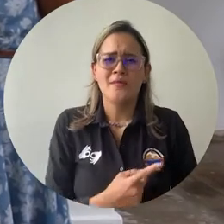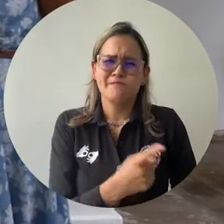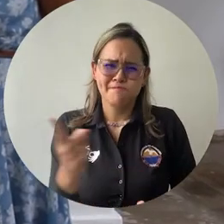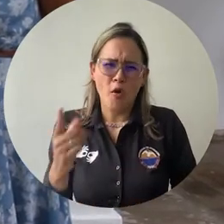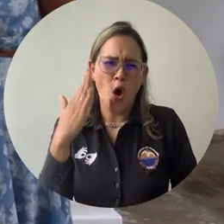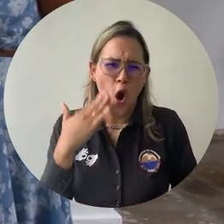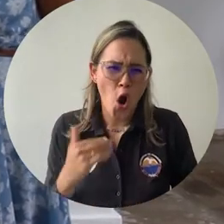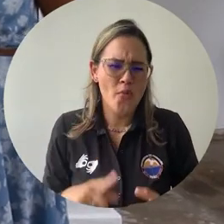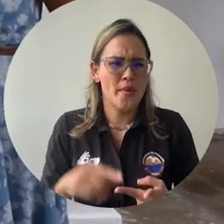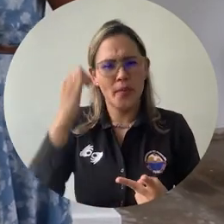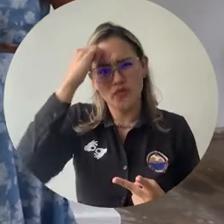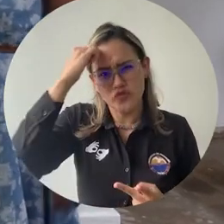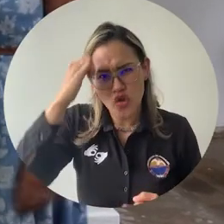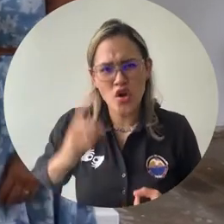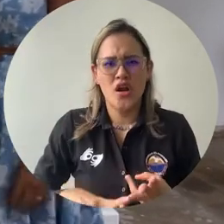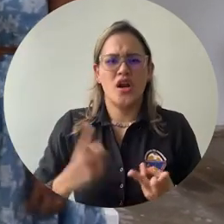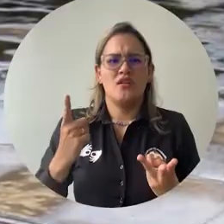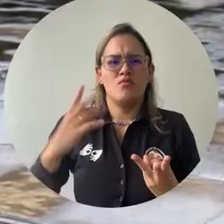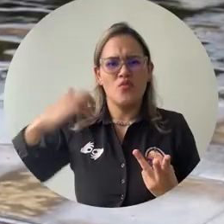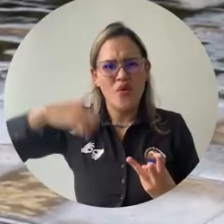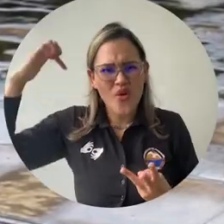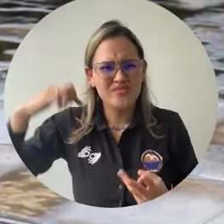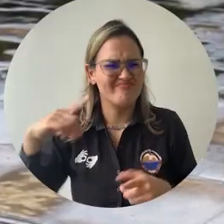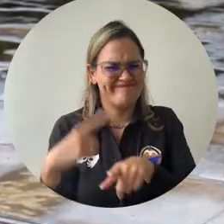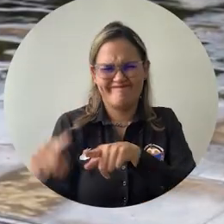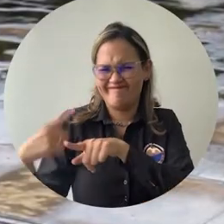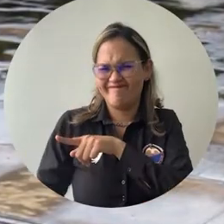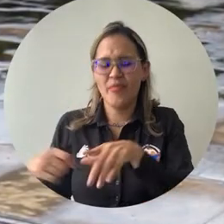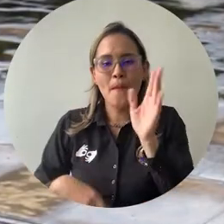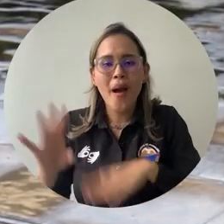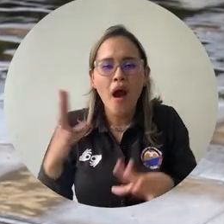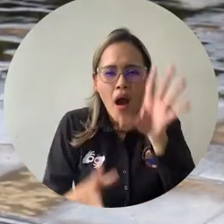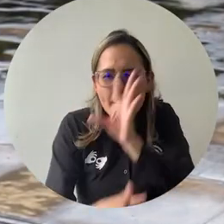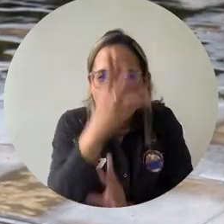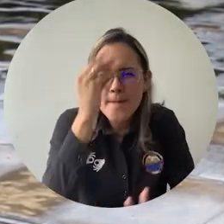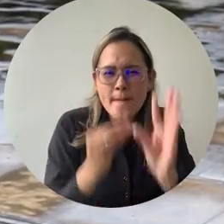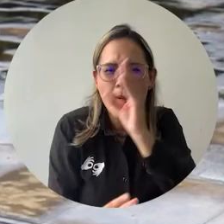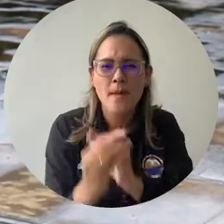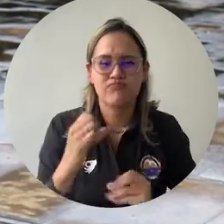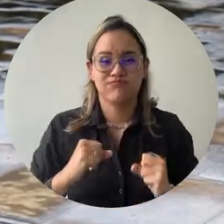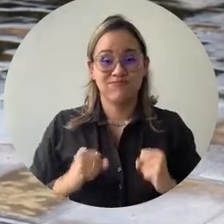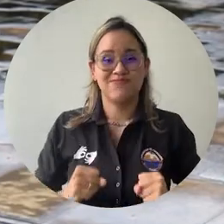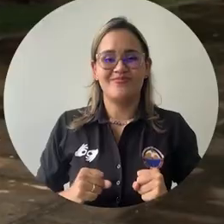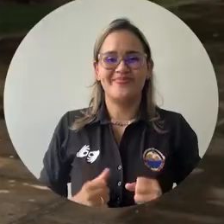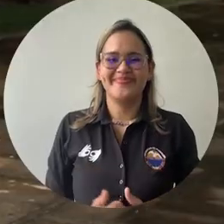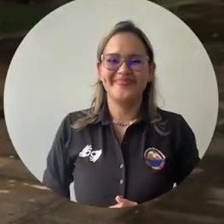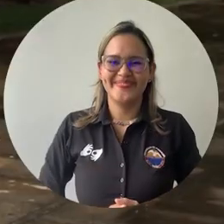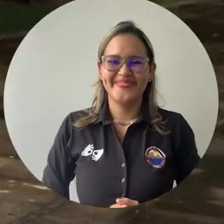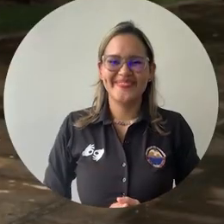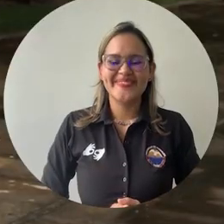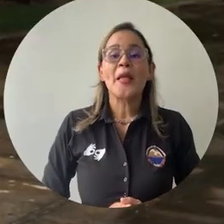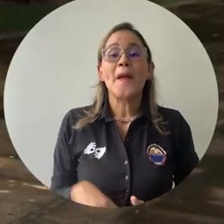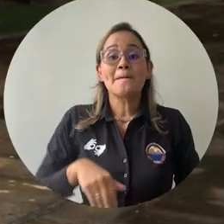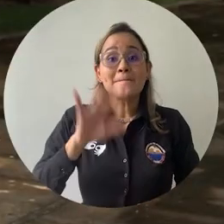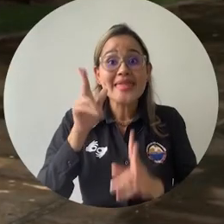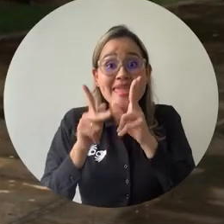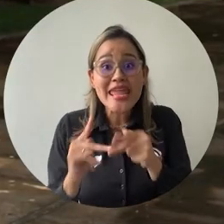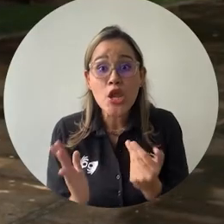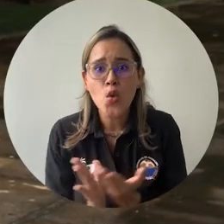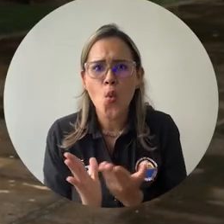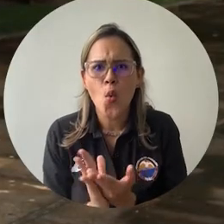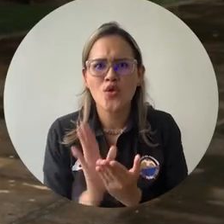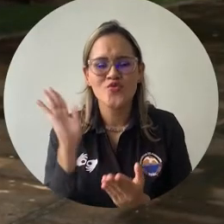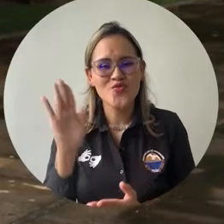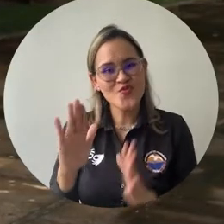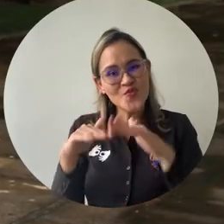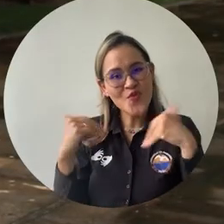con docentes o con profesionales que realmente le nutren o aportan mucho a estas iniciativas. Como tal, los estudiantes de los colegios